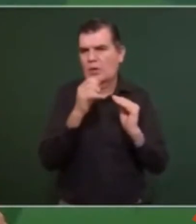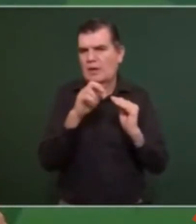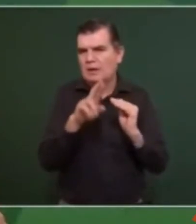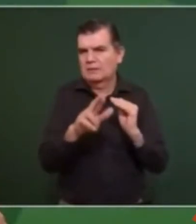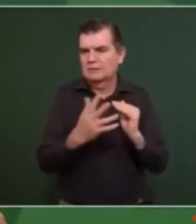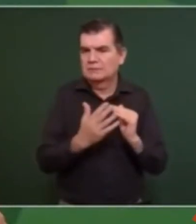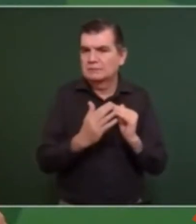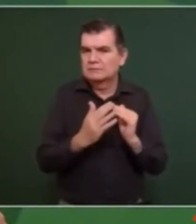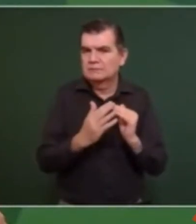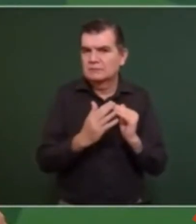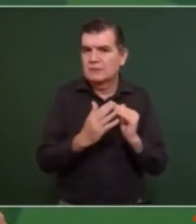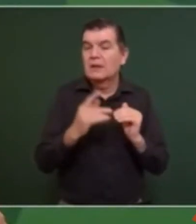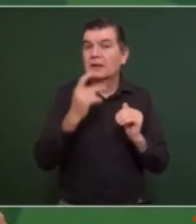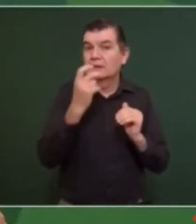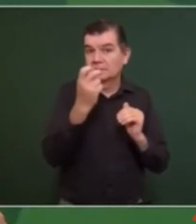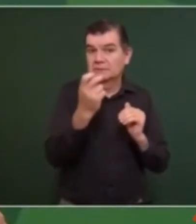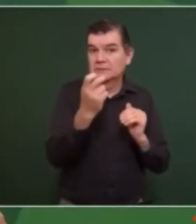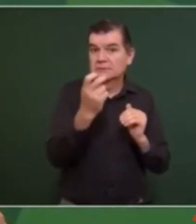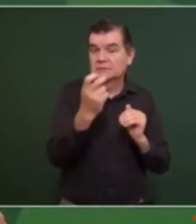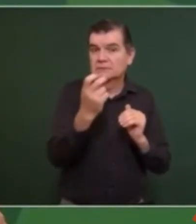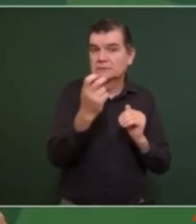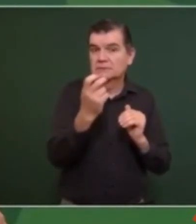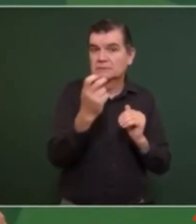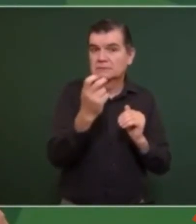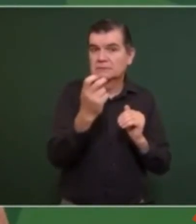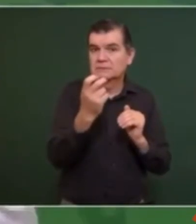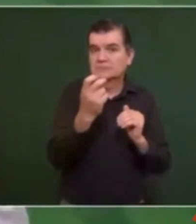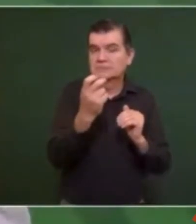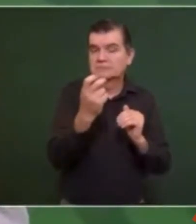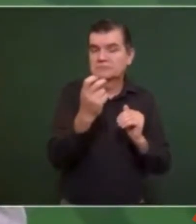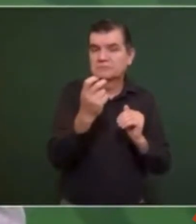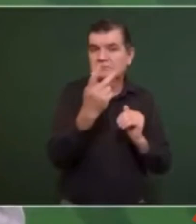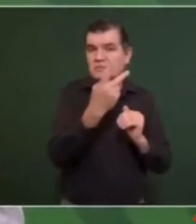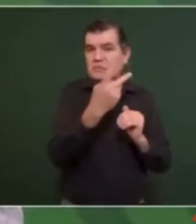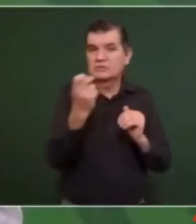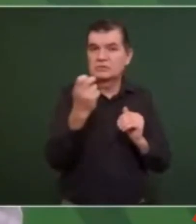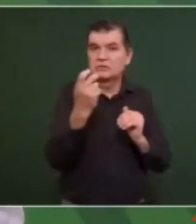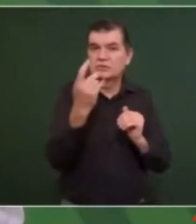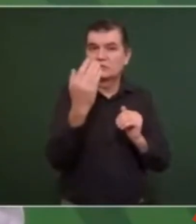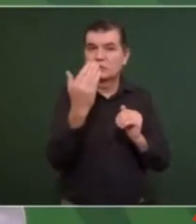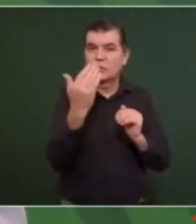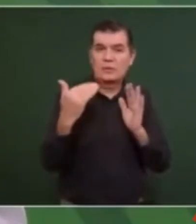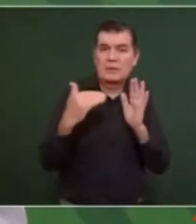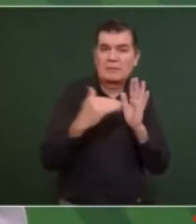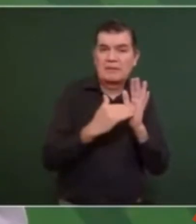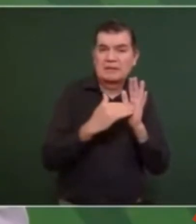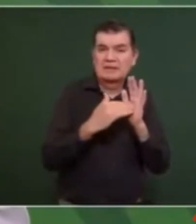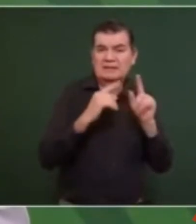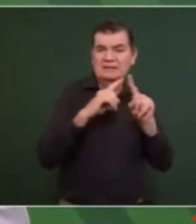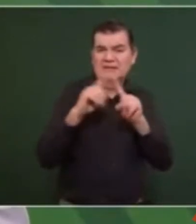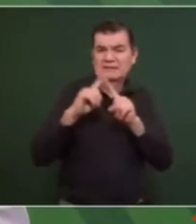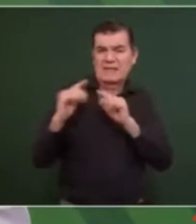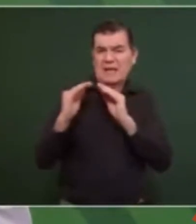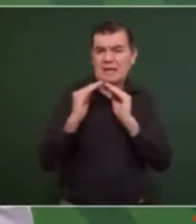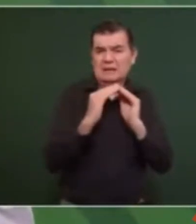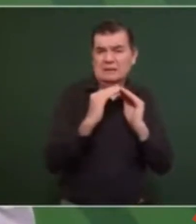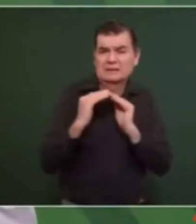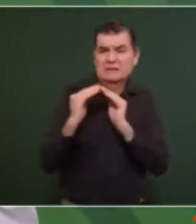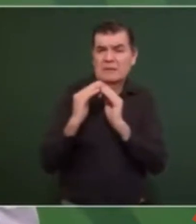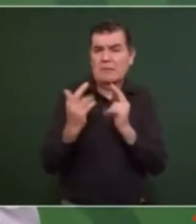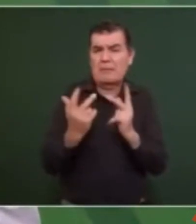Y son más de 250 mil viviendas